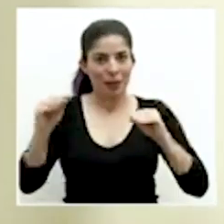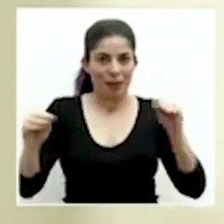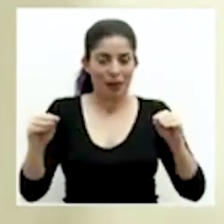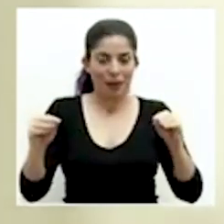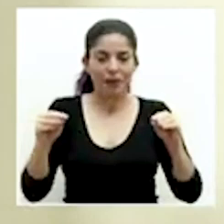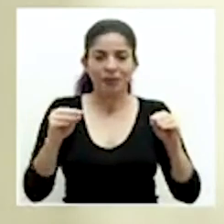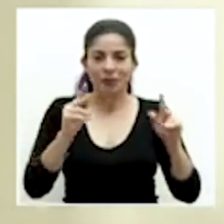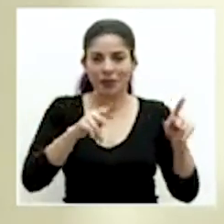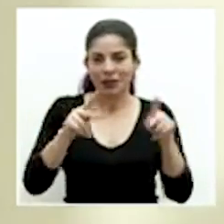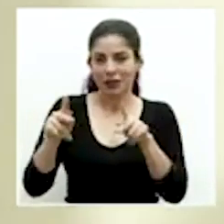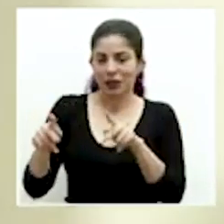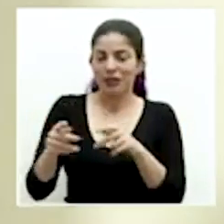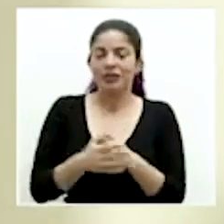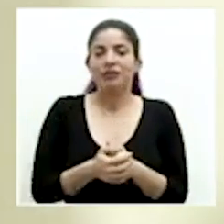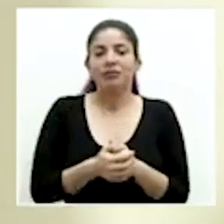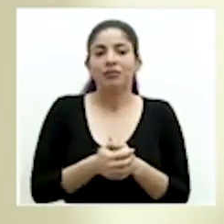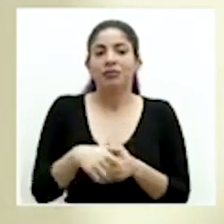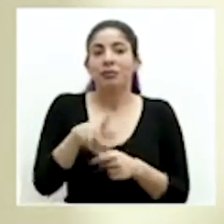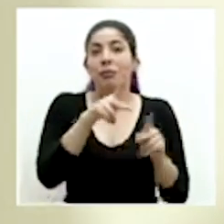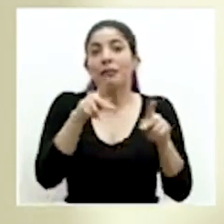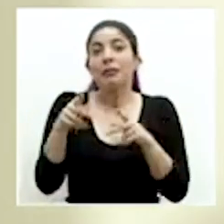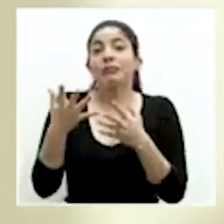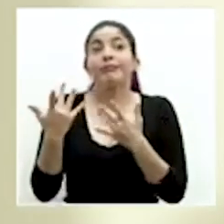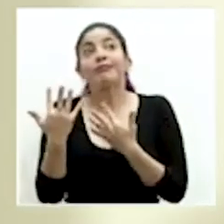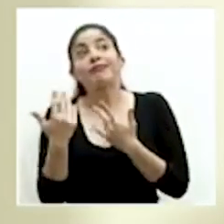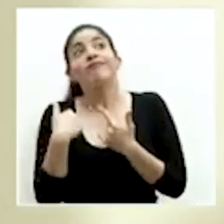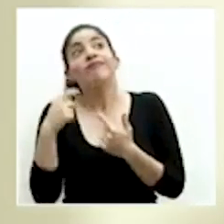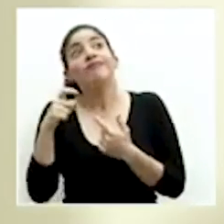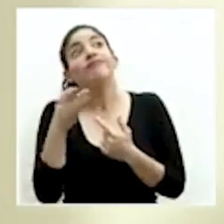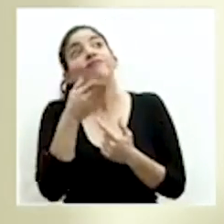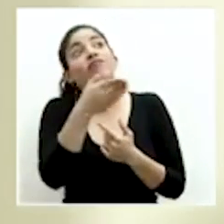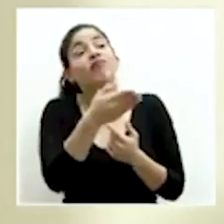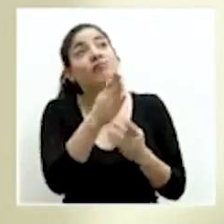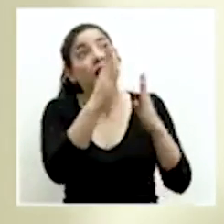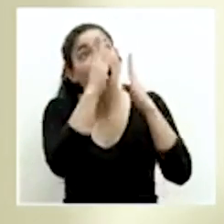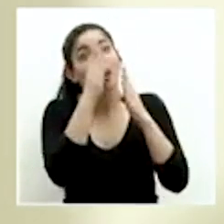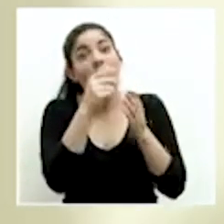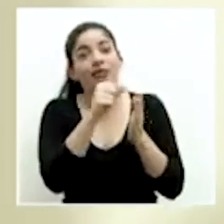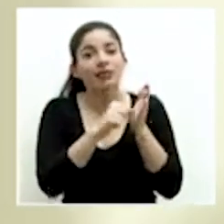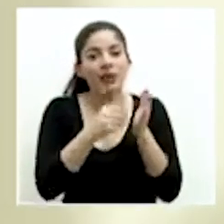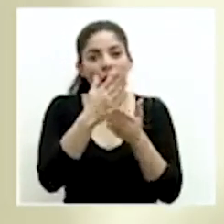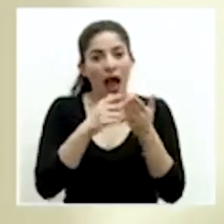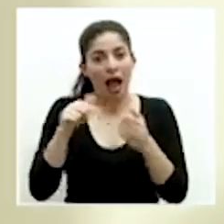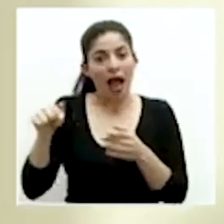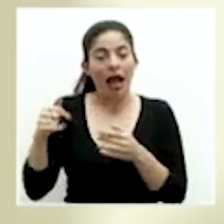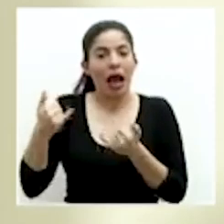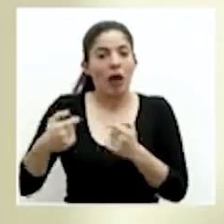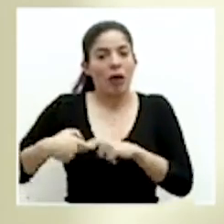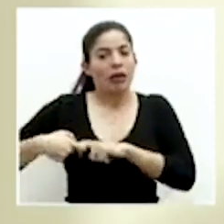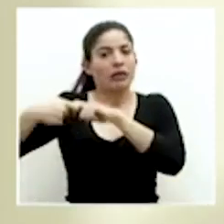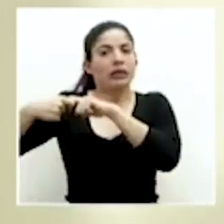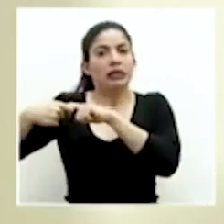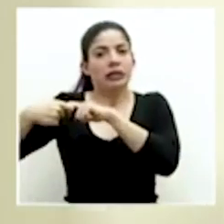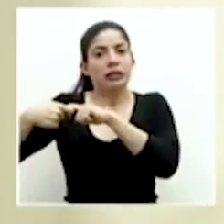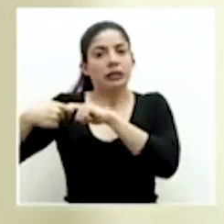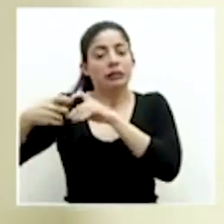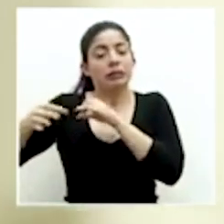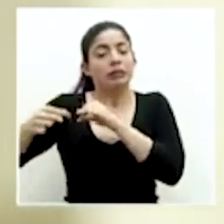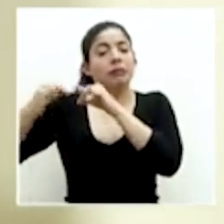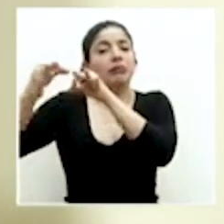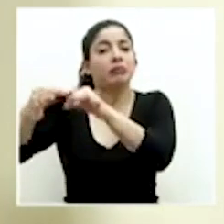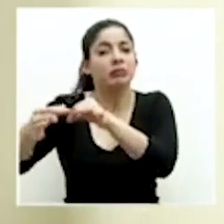personas que estarían esperando uno de estos procedimientos y que hemos pospuesto porque eran